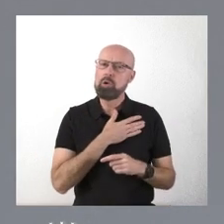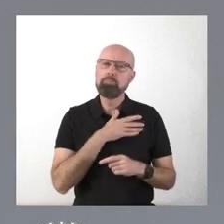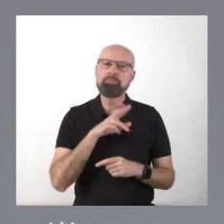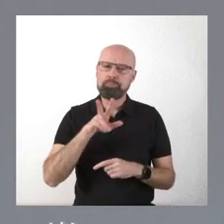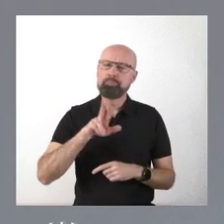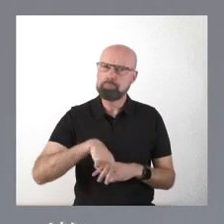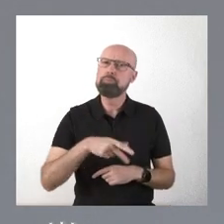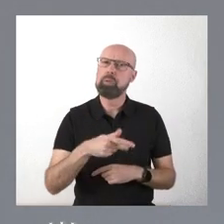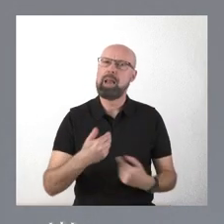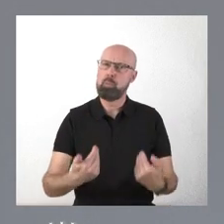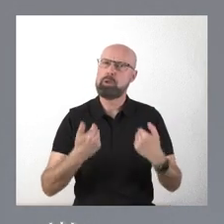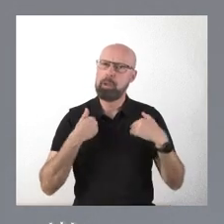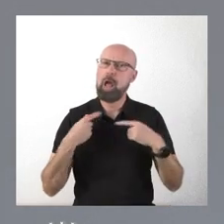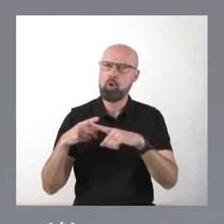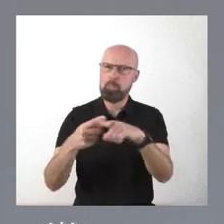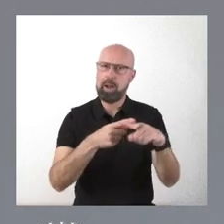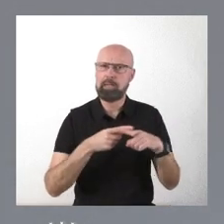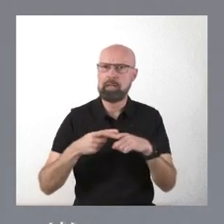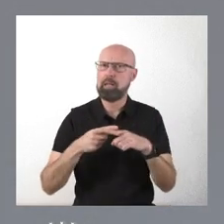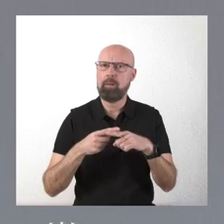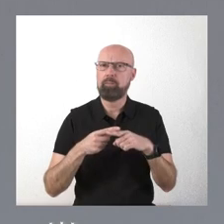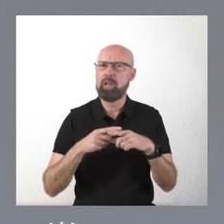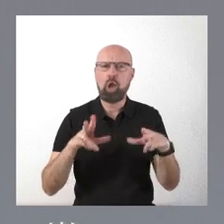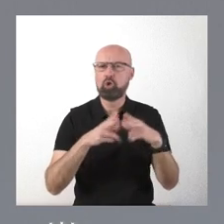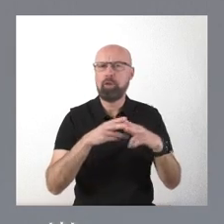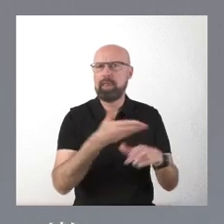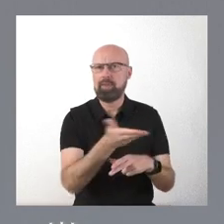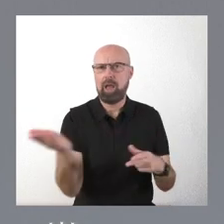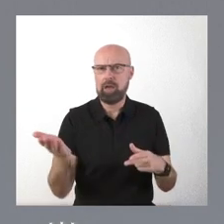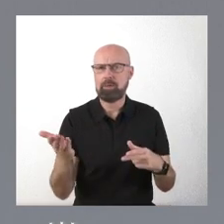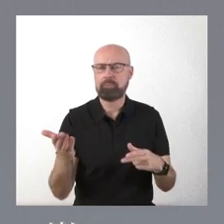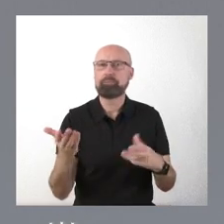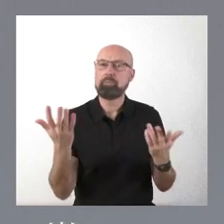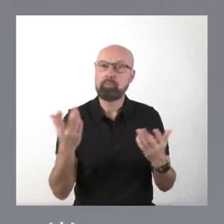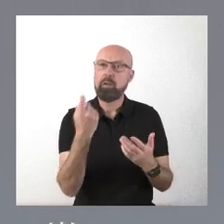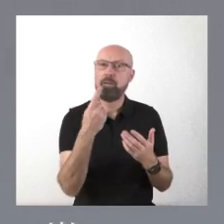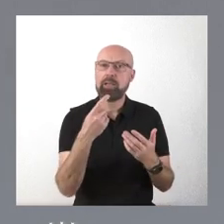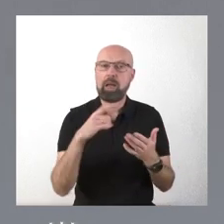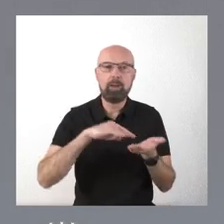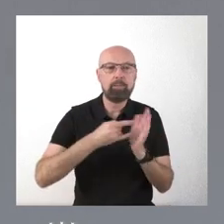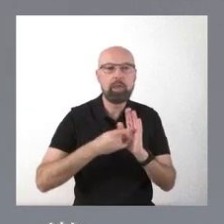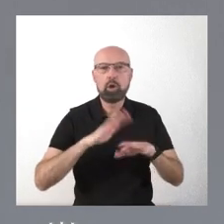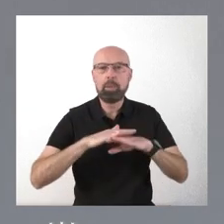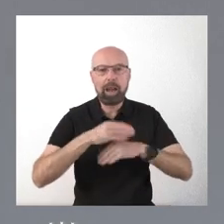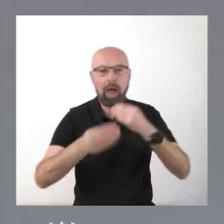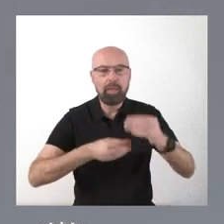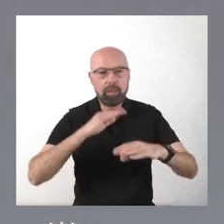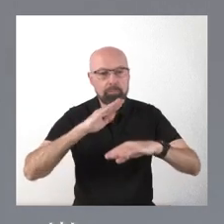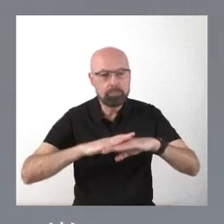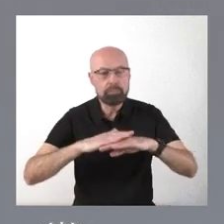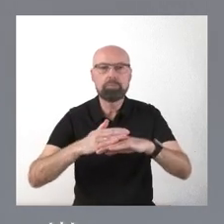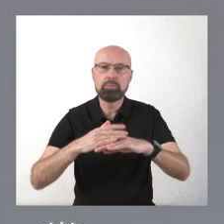es una responsabilidad compartida de toda la sociedad, pero hay que crear los cauces que permitan ejercer esa